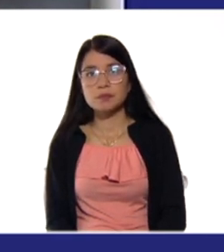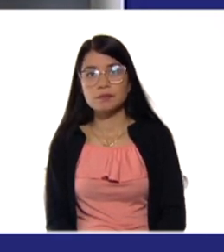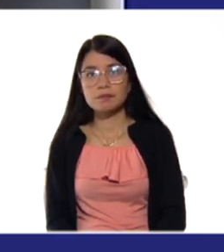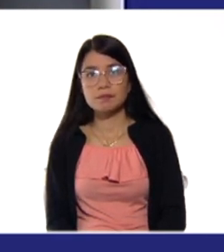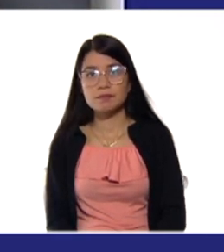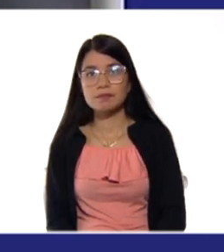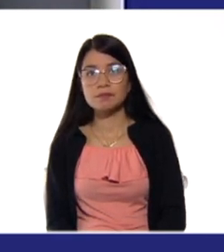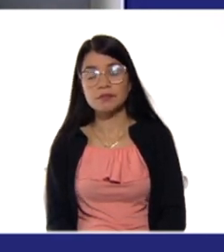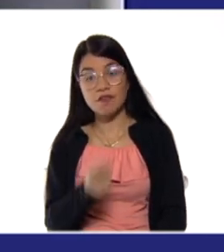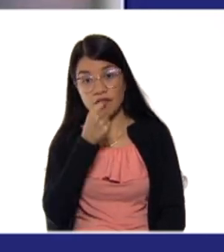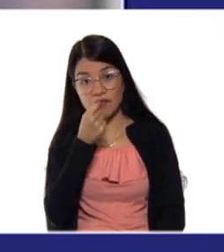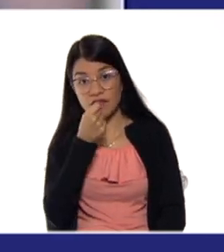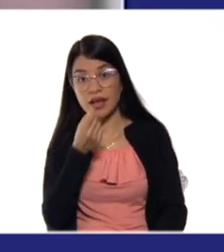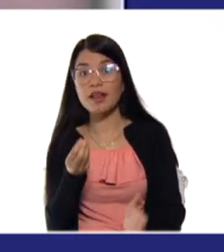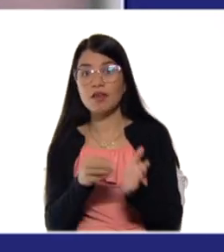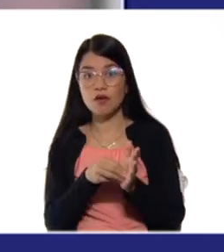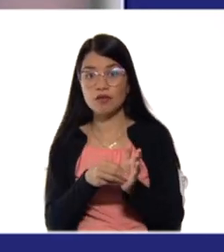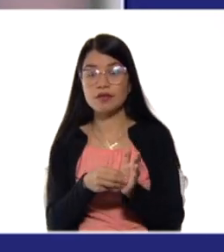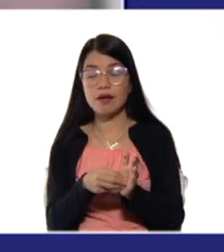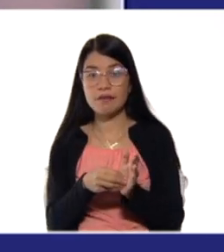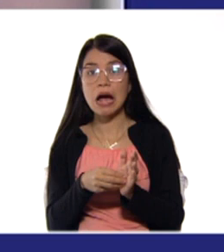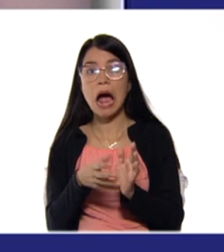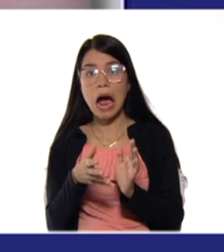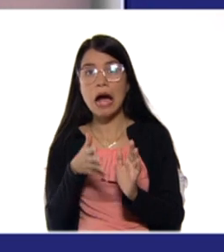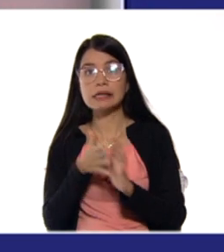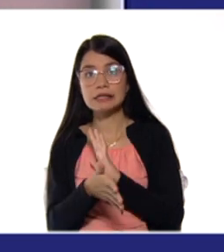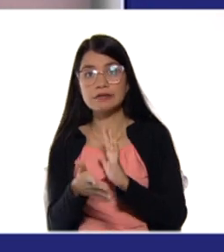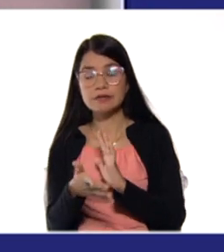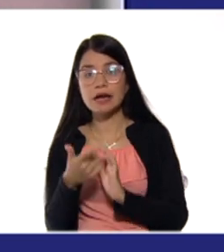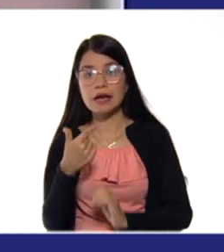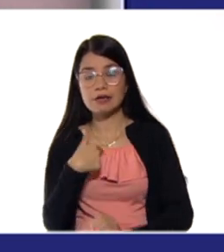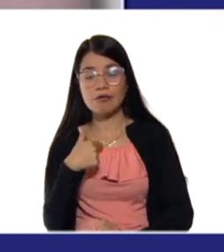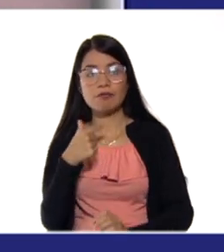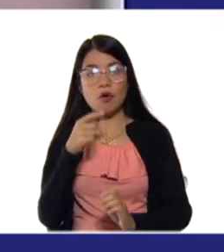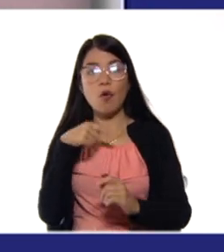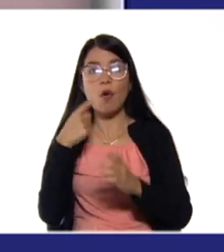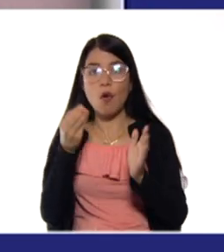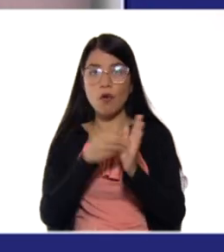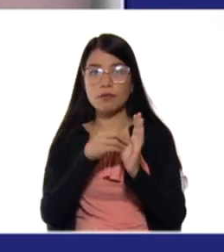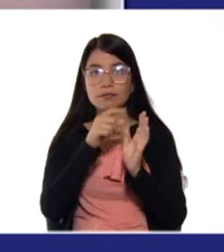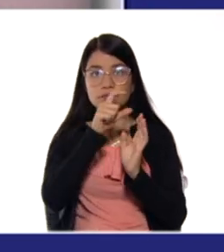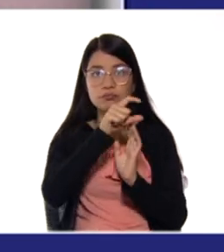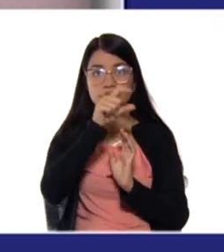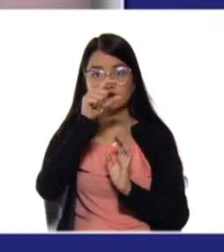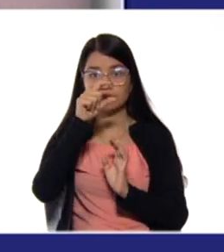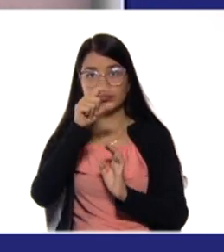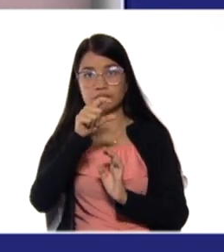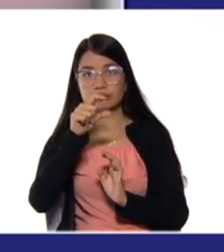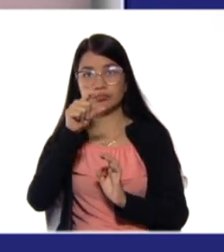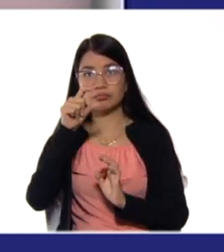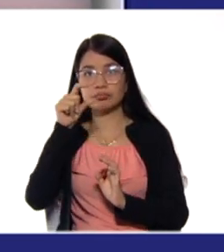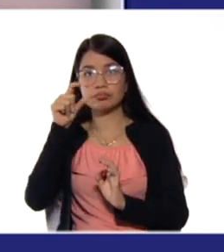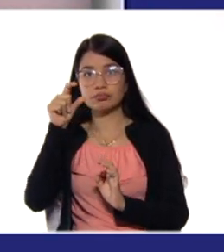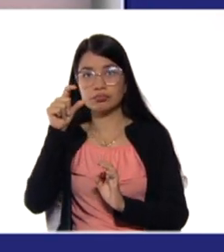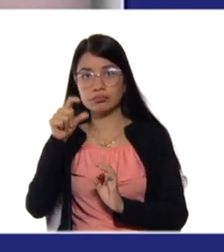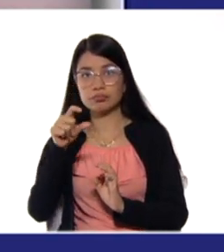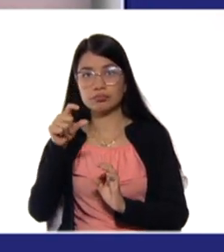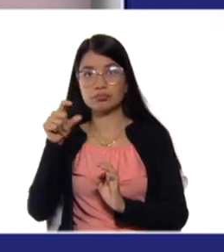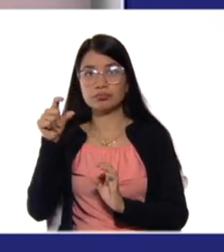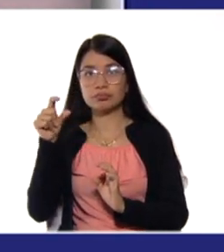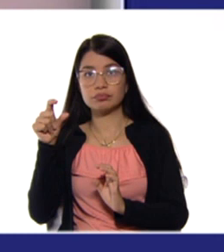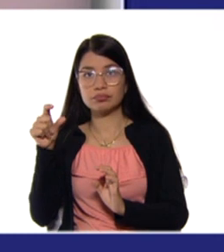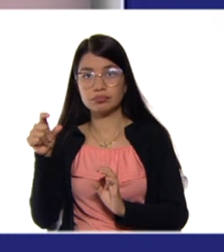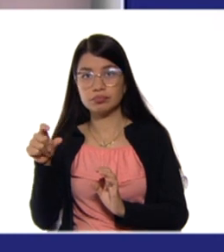Verde de nuevo. Es decir que él avanzaría y